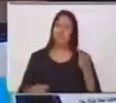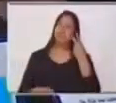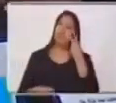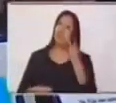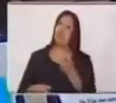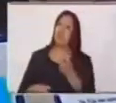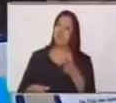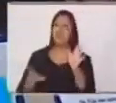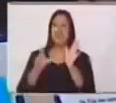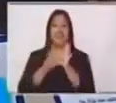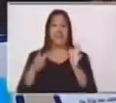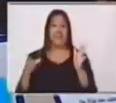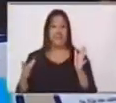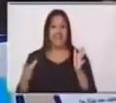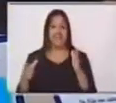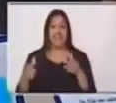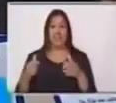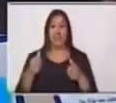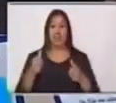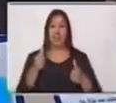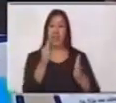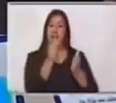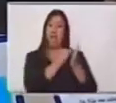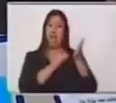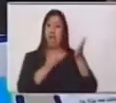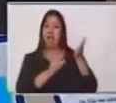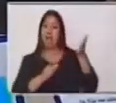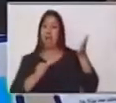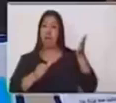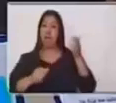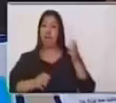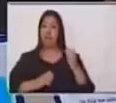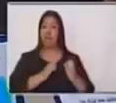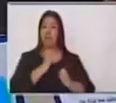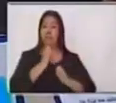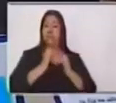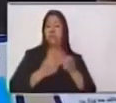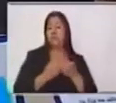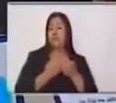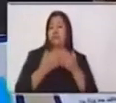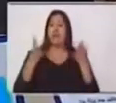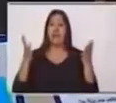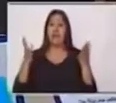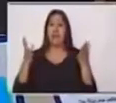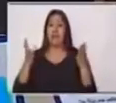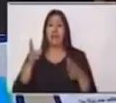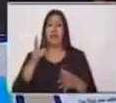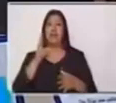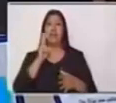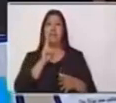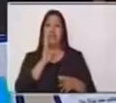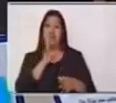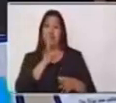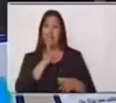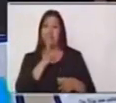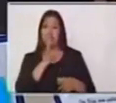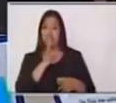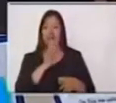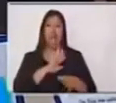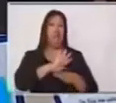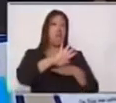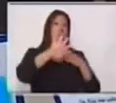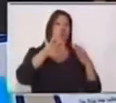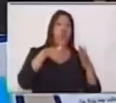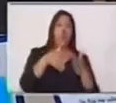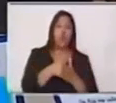Veamos, literatura es el arte de la expresión verbal. Es decir, todo lo que sea escrito o